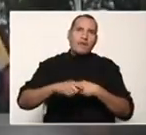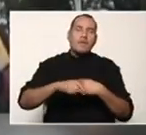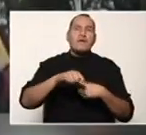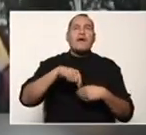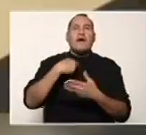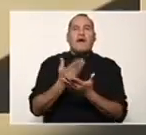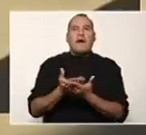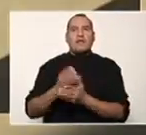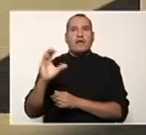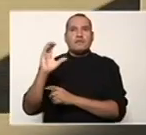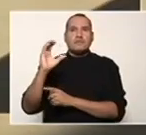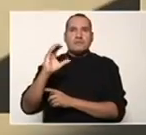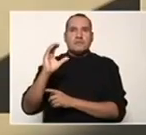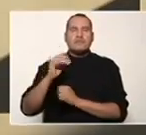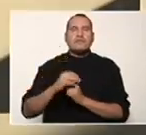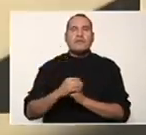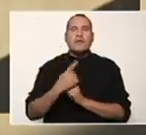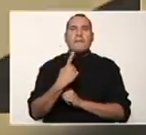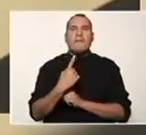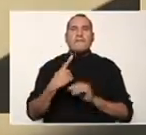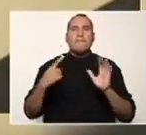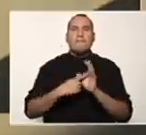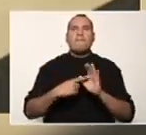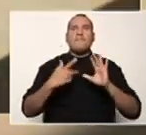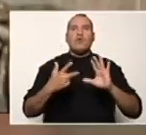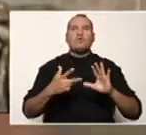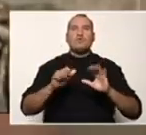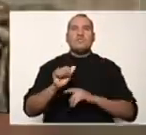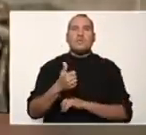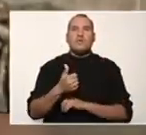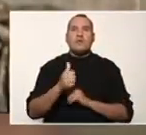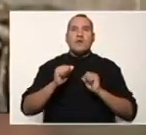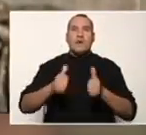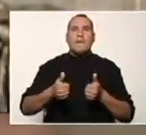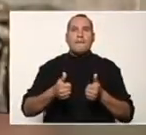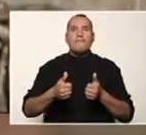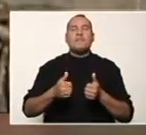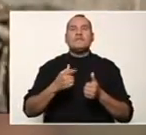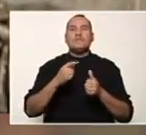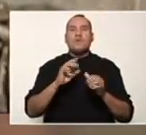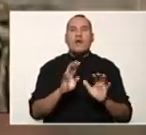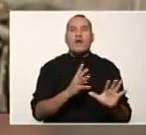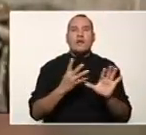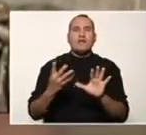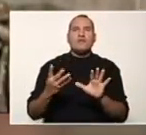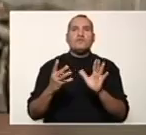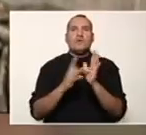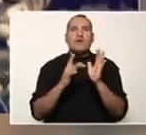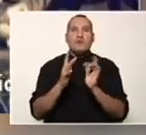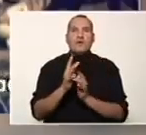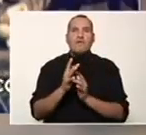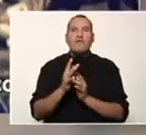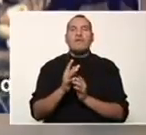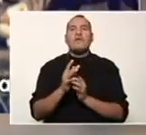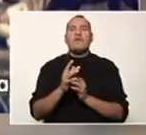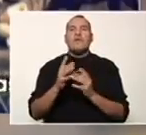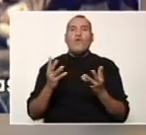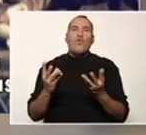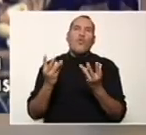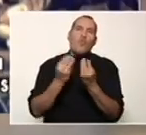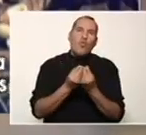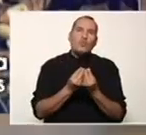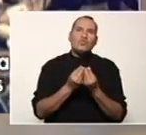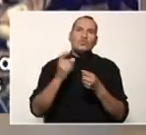de Caracas, hasta que en 1810, al iniciarse los acontecimientos del 19 de abril, se ahiere a los jóvenes